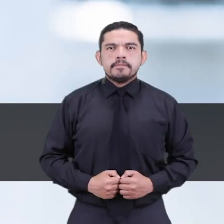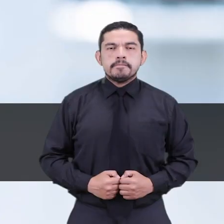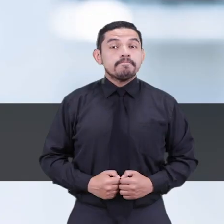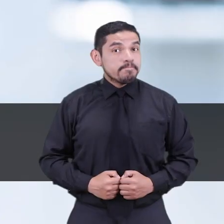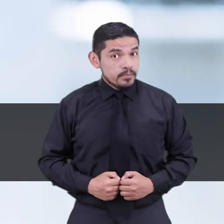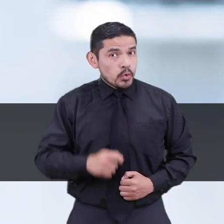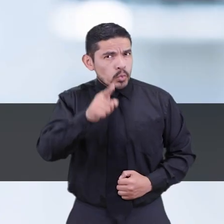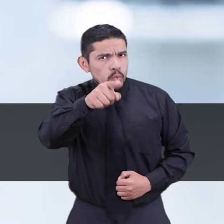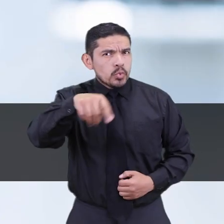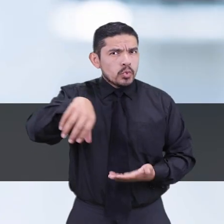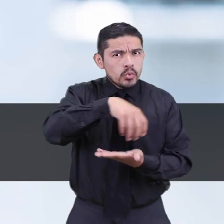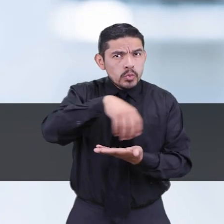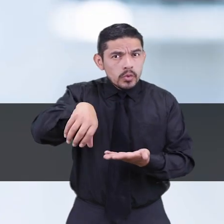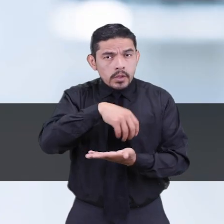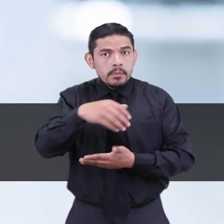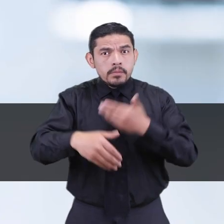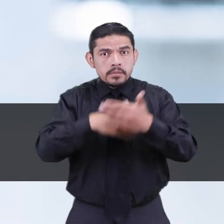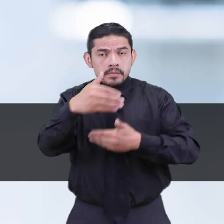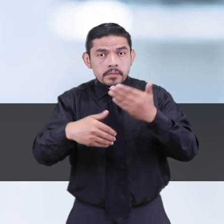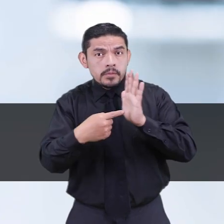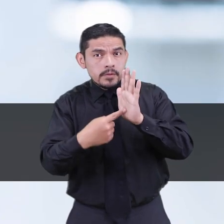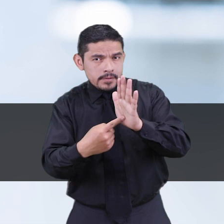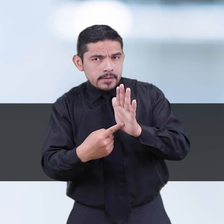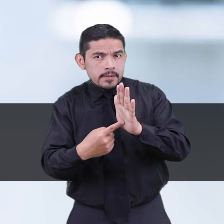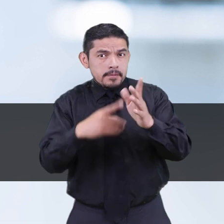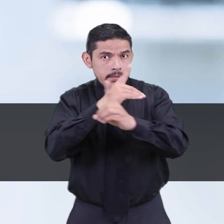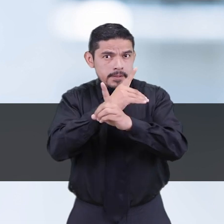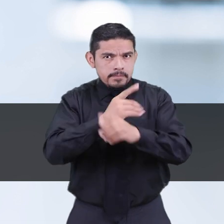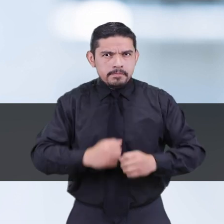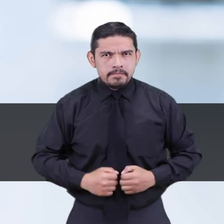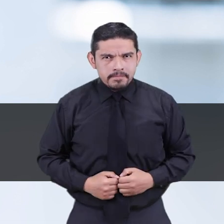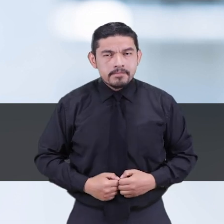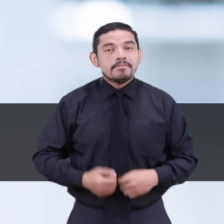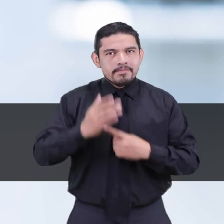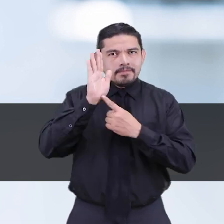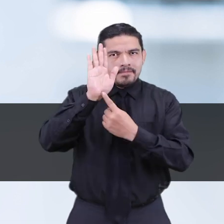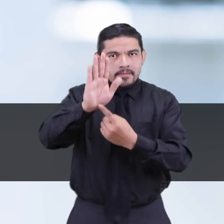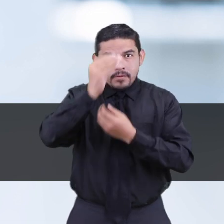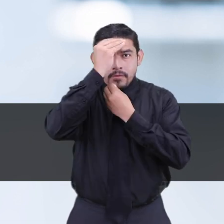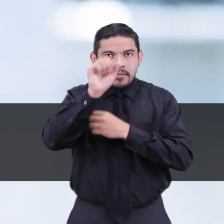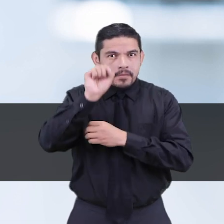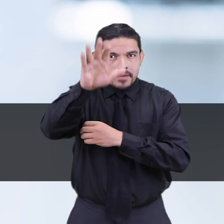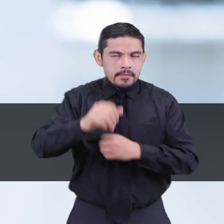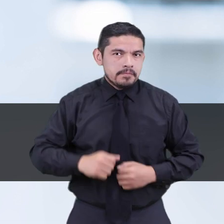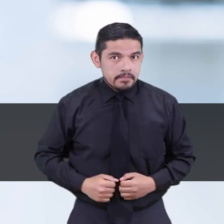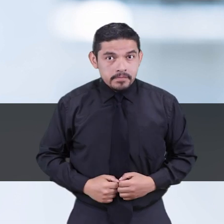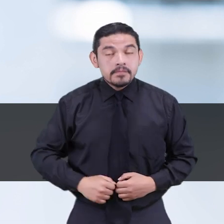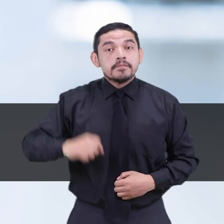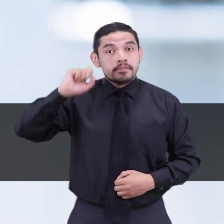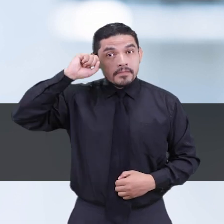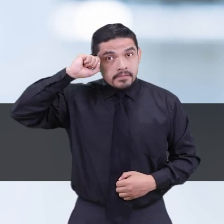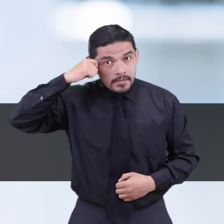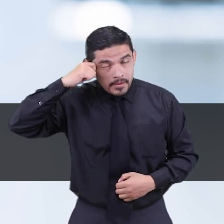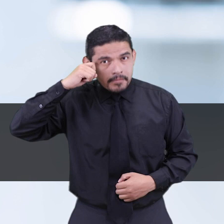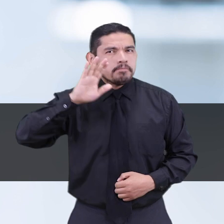¿Tienes dudas sobre el proceso de calificación de la discapacidad? Te invitamos a conocer más en este video. Recuerda que